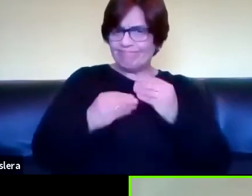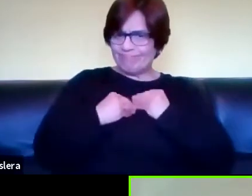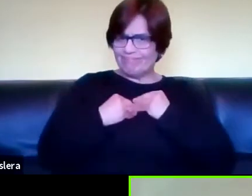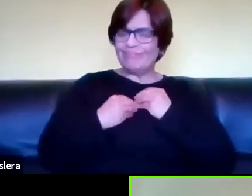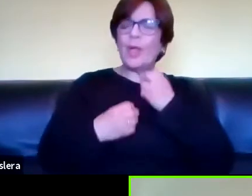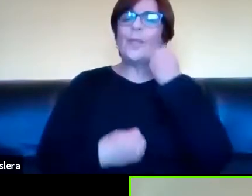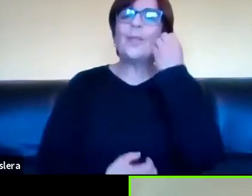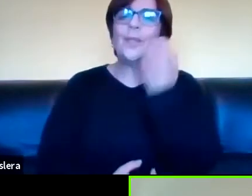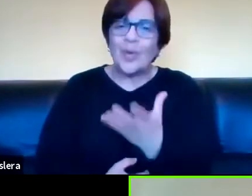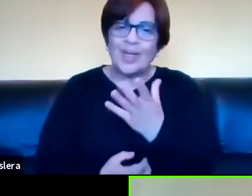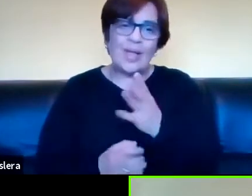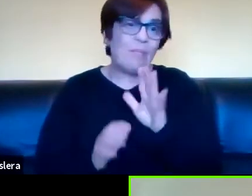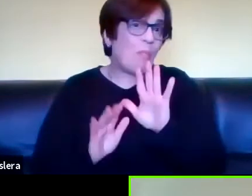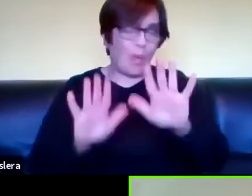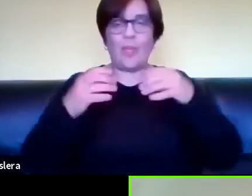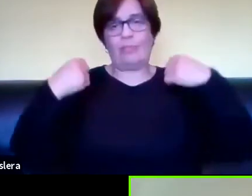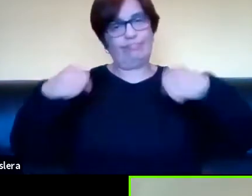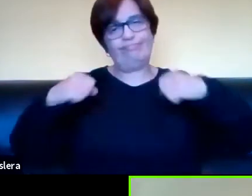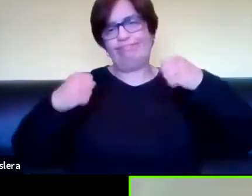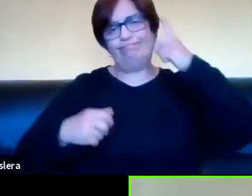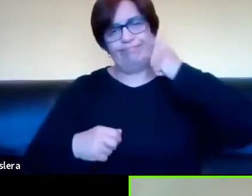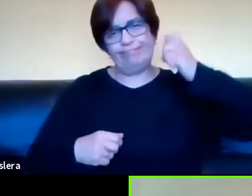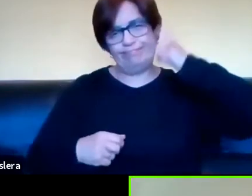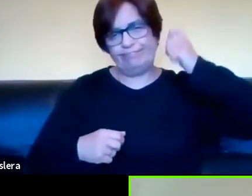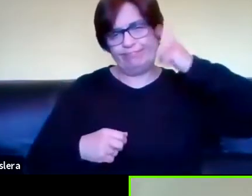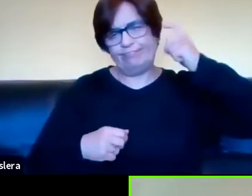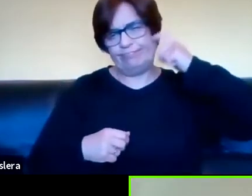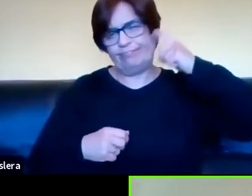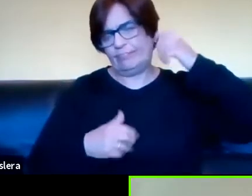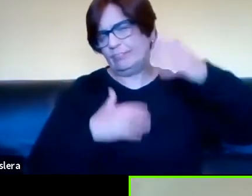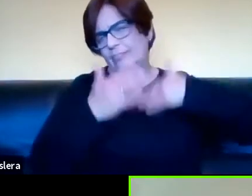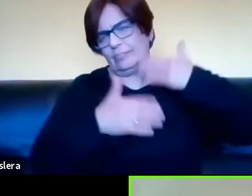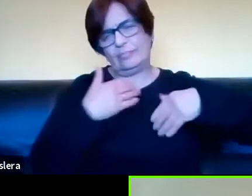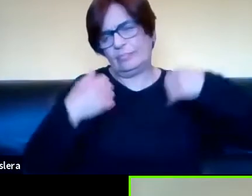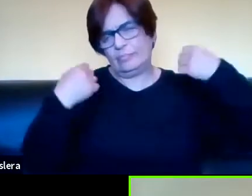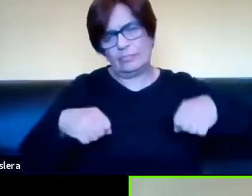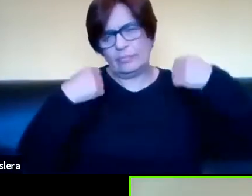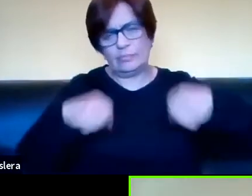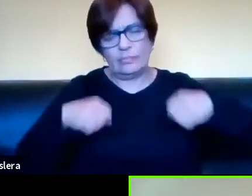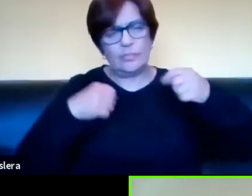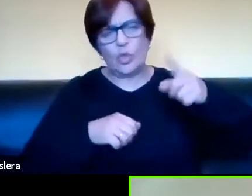por la propia práctica porque todos practican esto porque